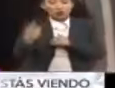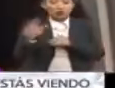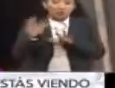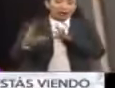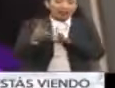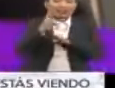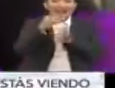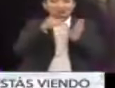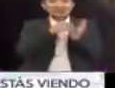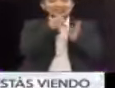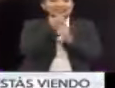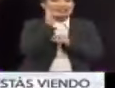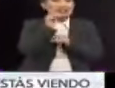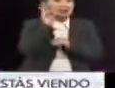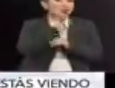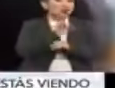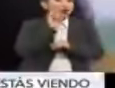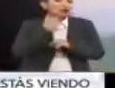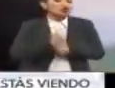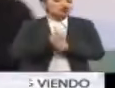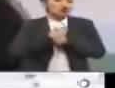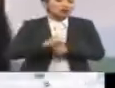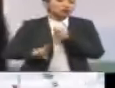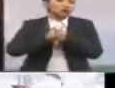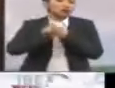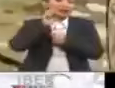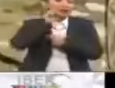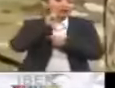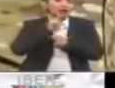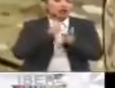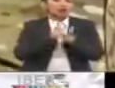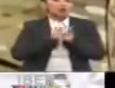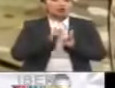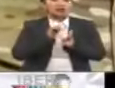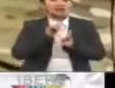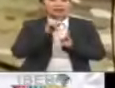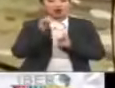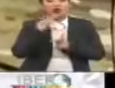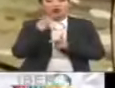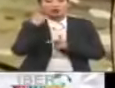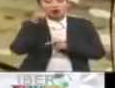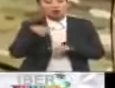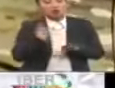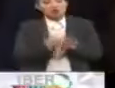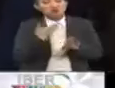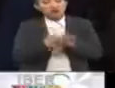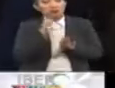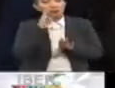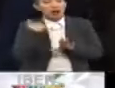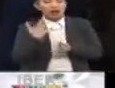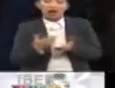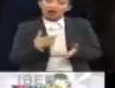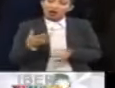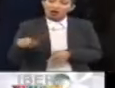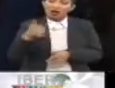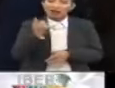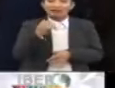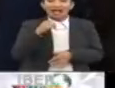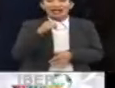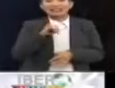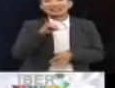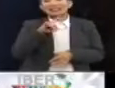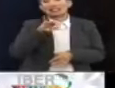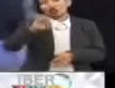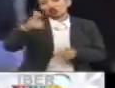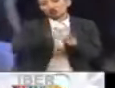cerca de 3.000 niñas y mujeres víctimas sexuales del Estado Islámico que usaban ese tipo de violencia como un arma contra los yacidíes